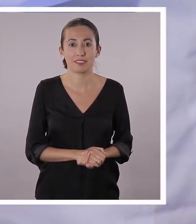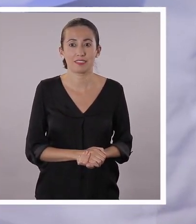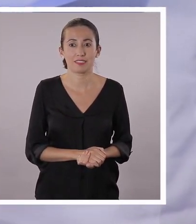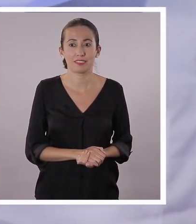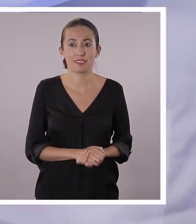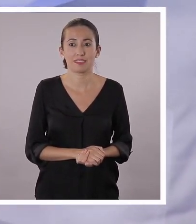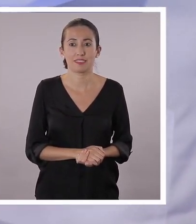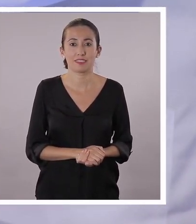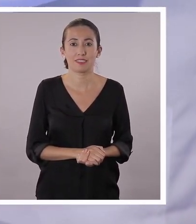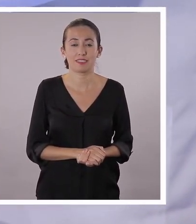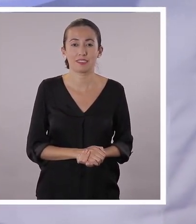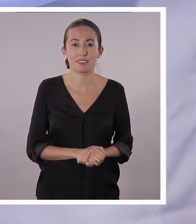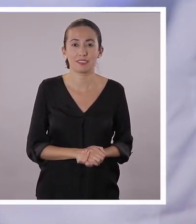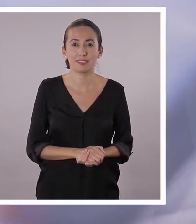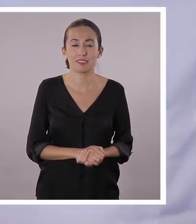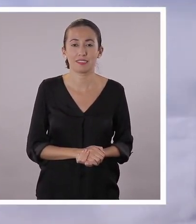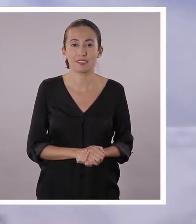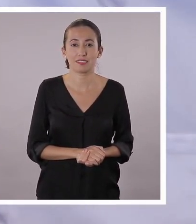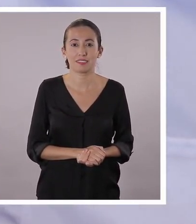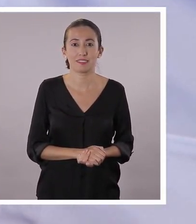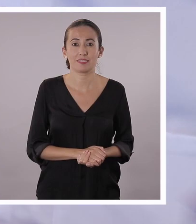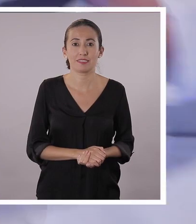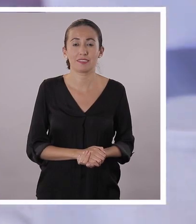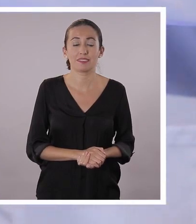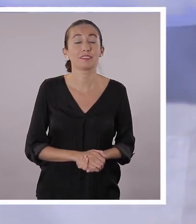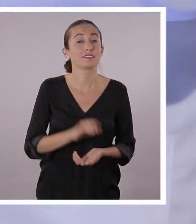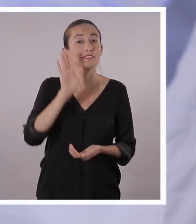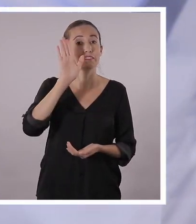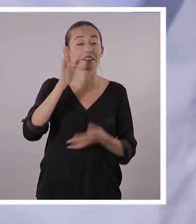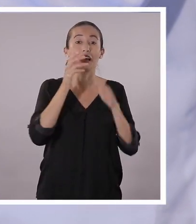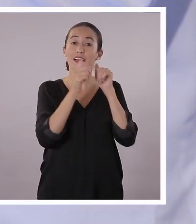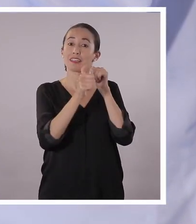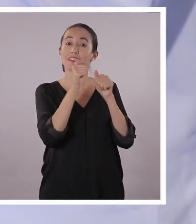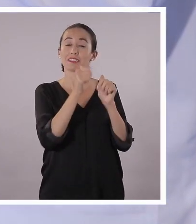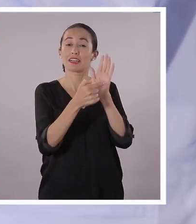colocarlo y poner nuestro celular.